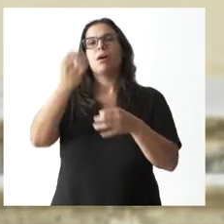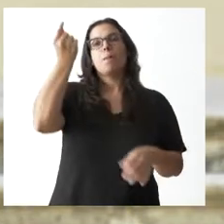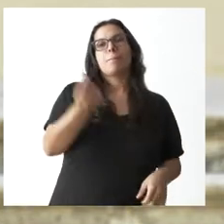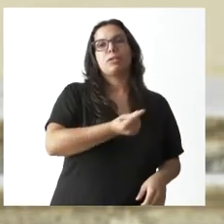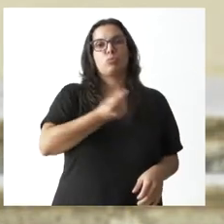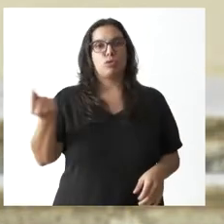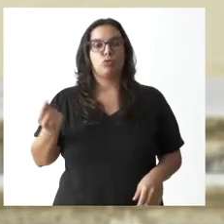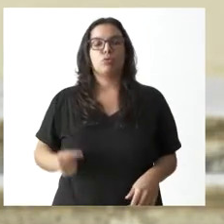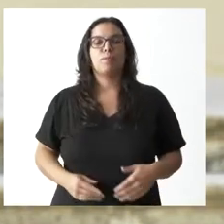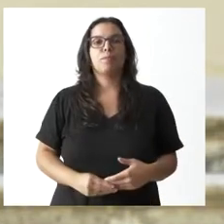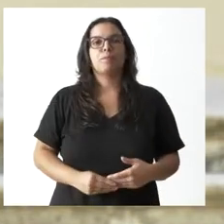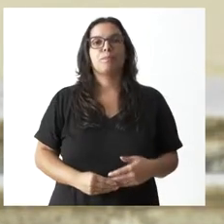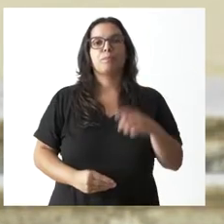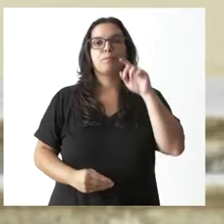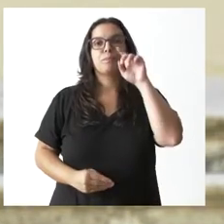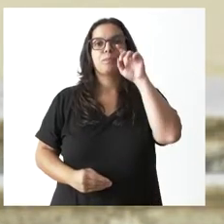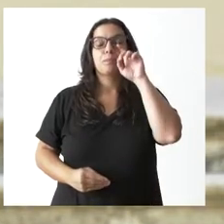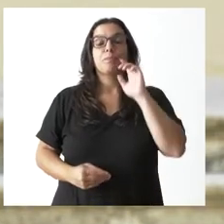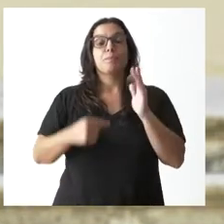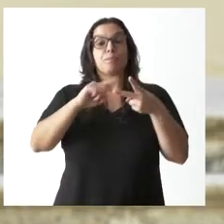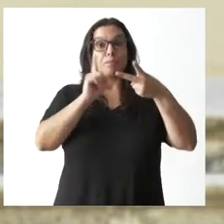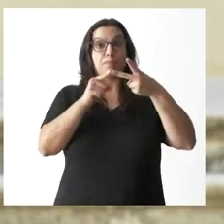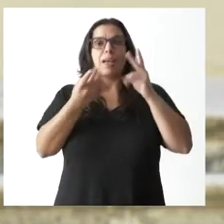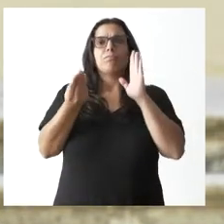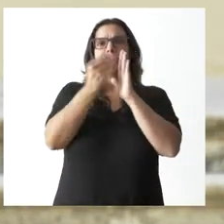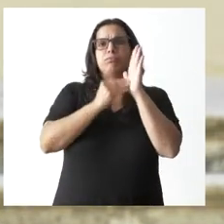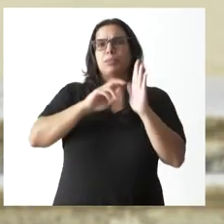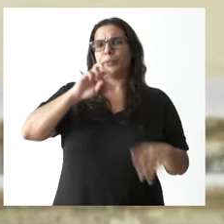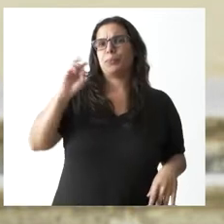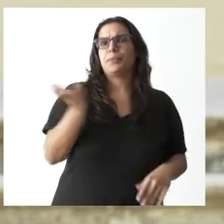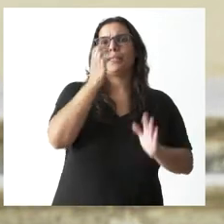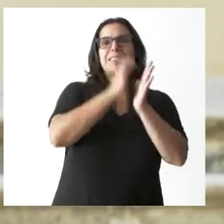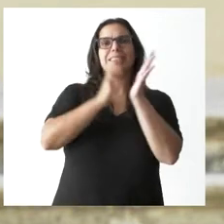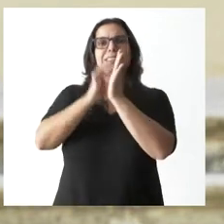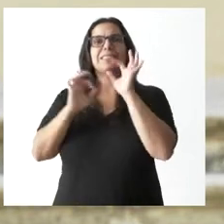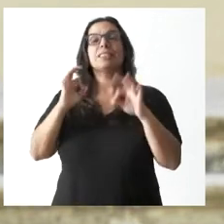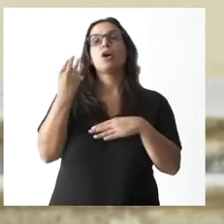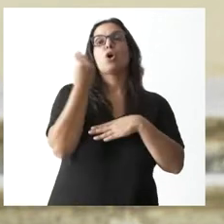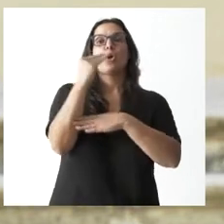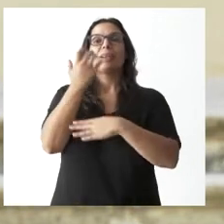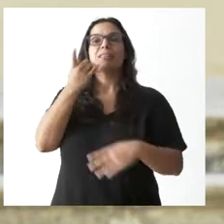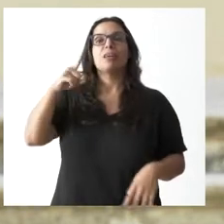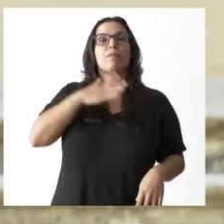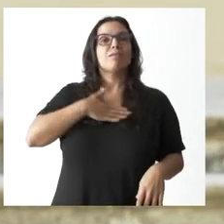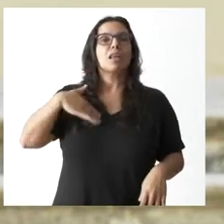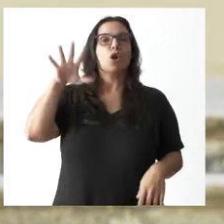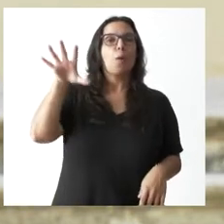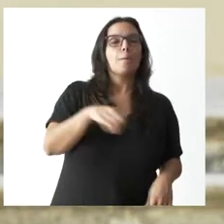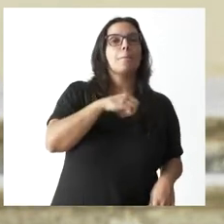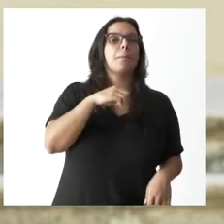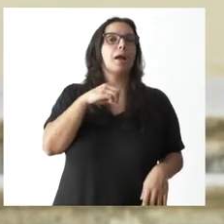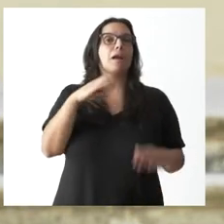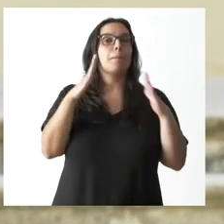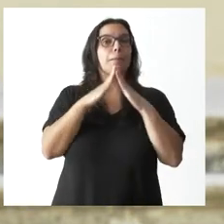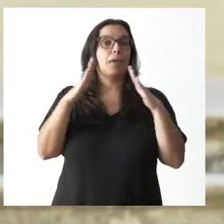presupuestos. Incluirá más deducciones para los jóvenes que quieran comprar, que quieran adquirir su